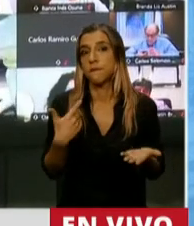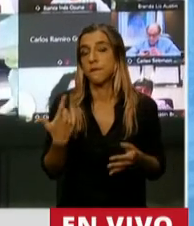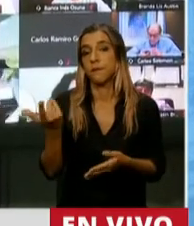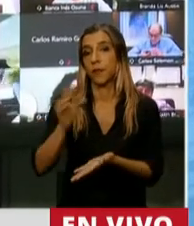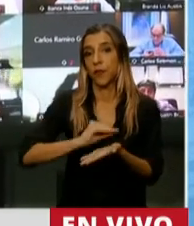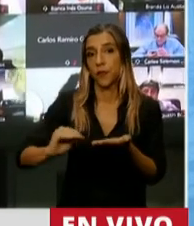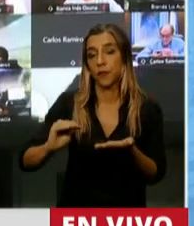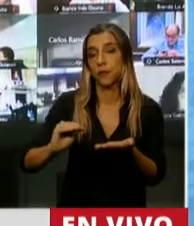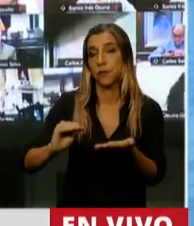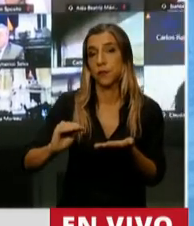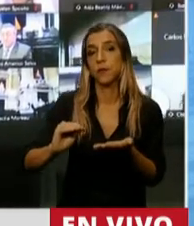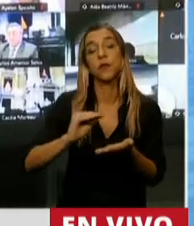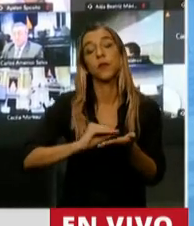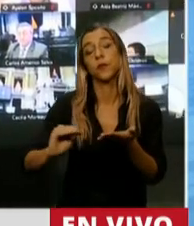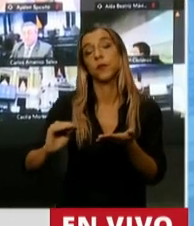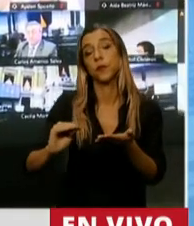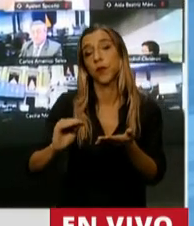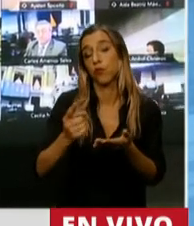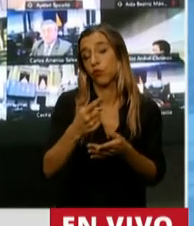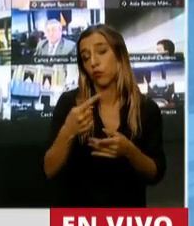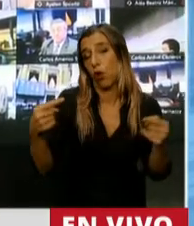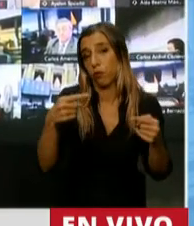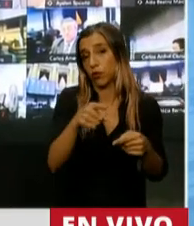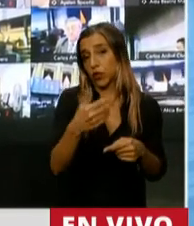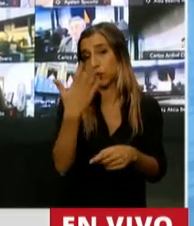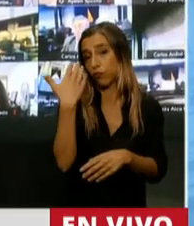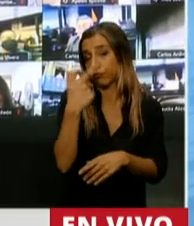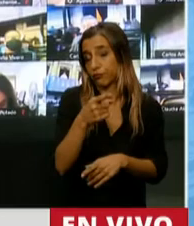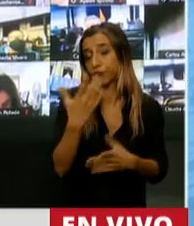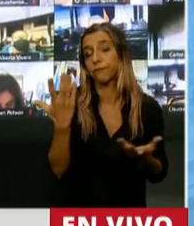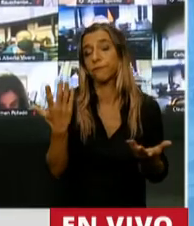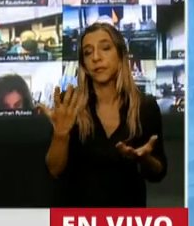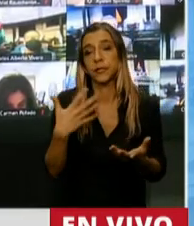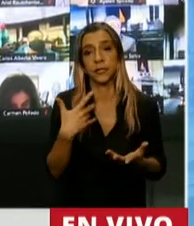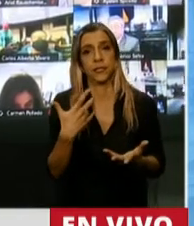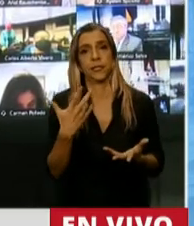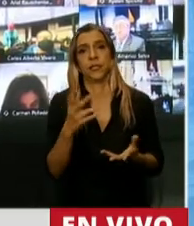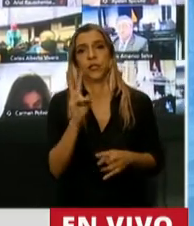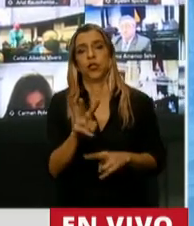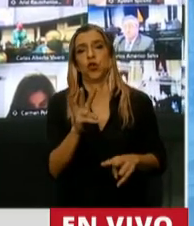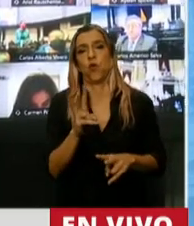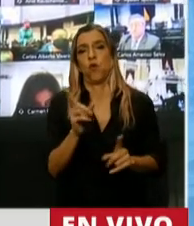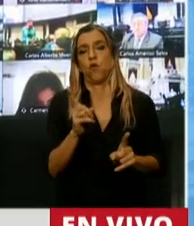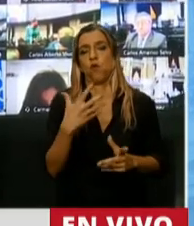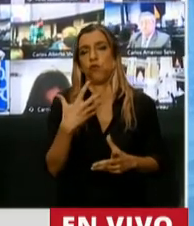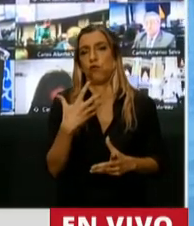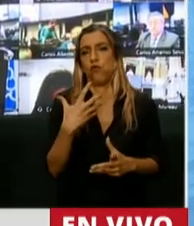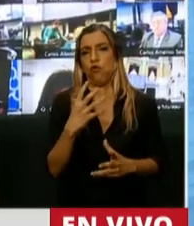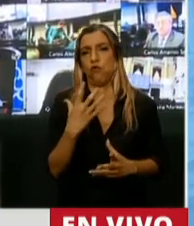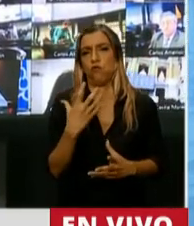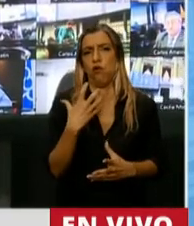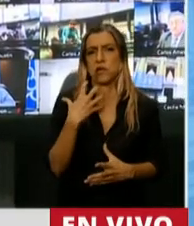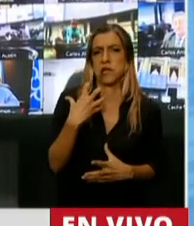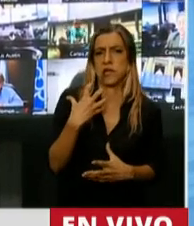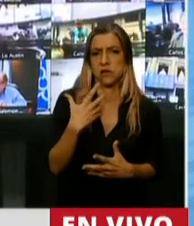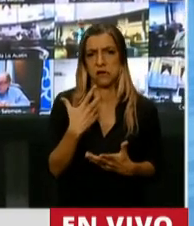diputado de la oposición, preopinante, con esa furia, con esa rabia, creo que no nos